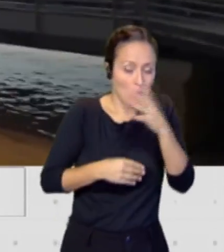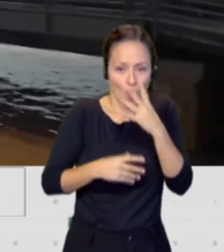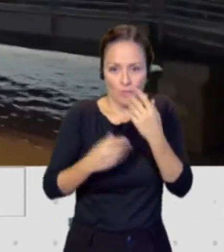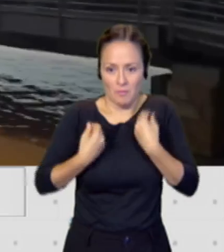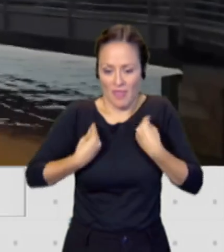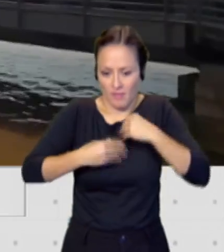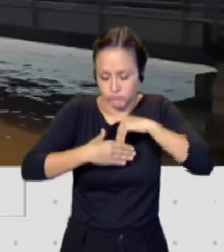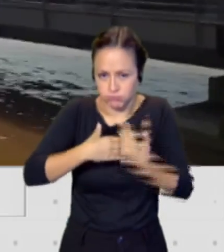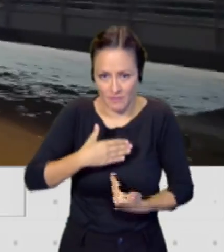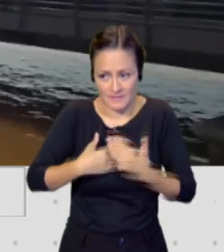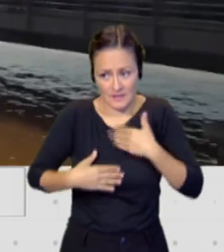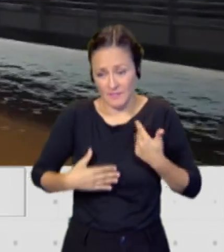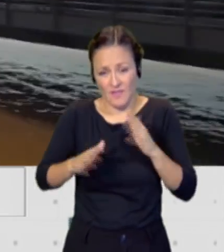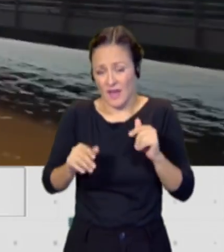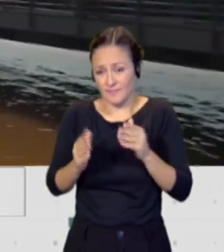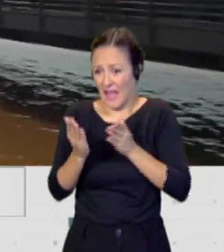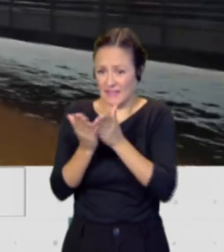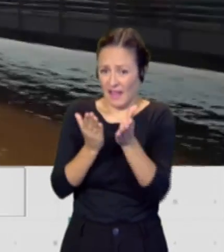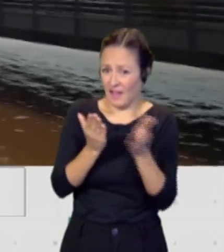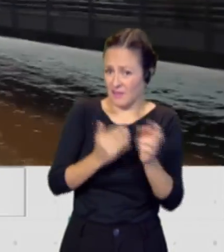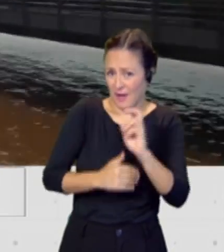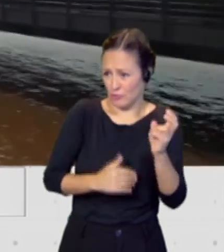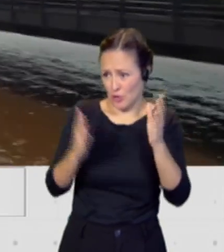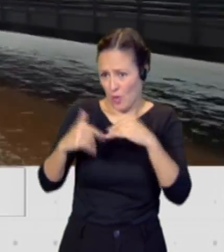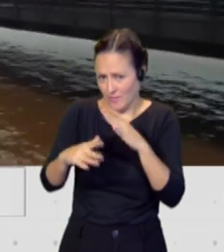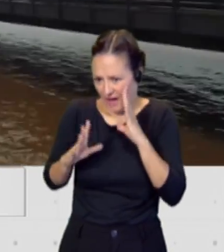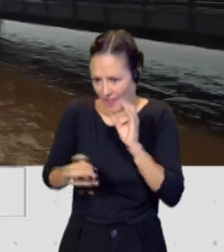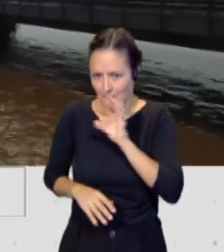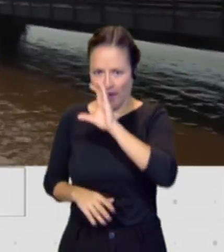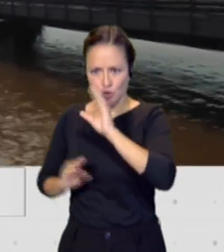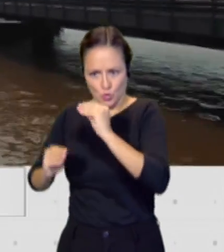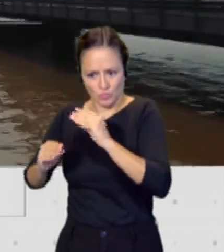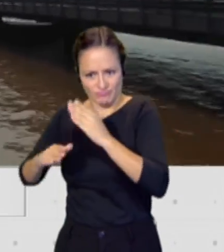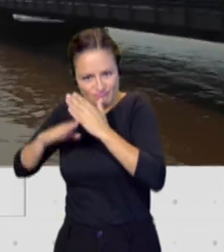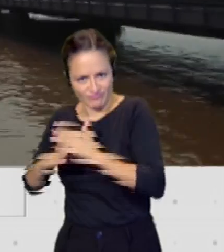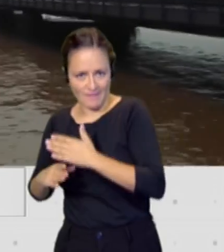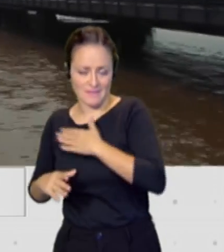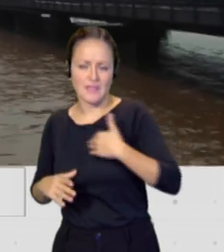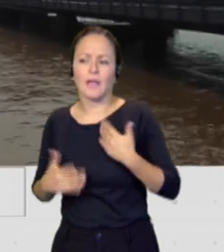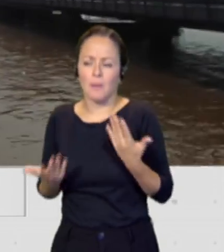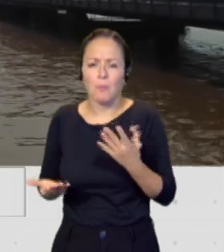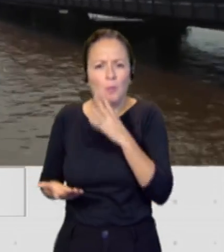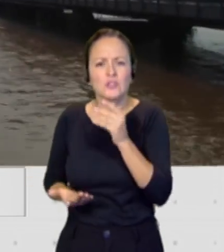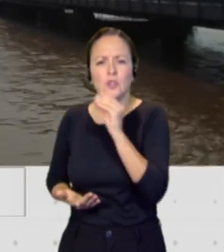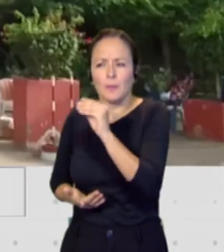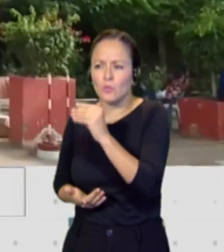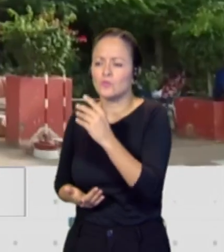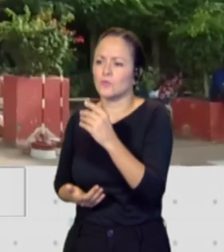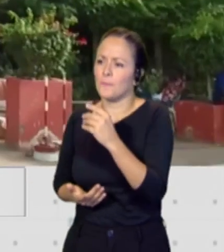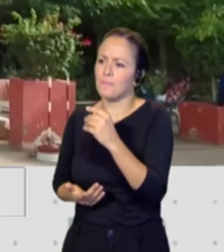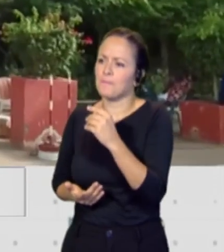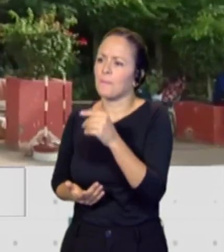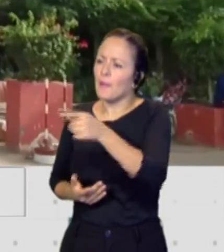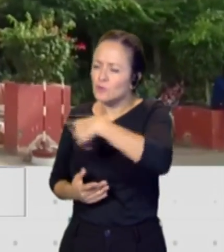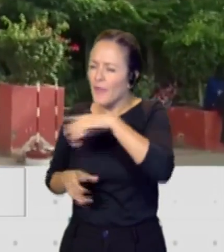porque no tienen otra alternativa, porque en realidad quieren quedarse en sus países. ¿Están desarrollando más políticas para